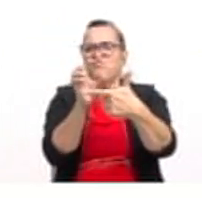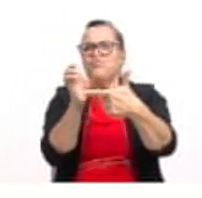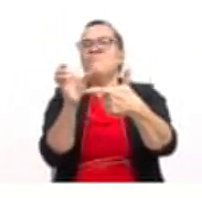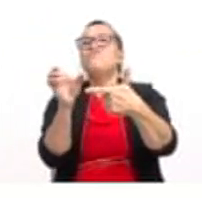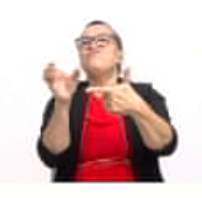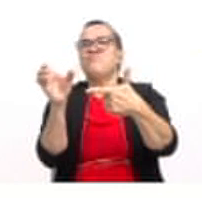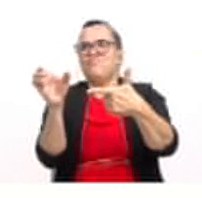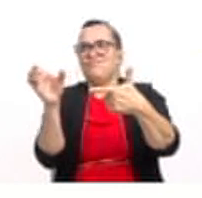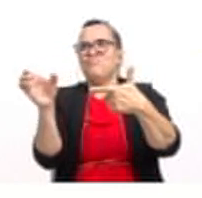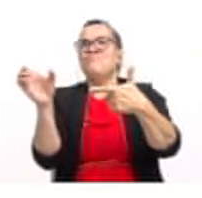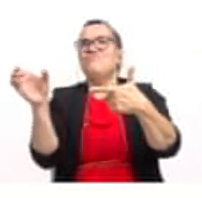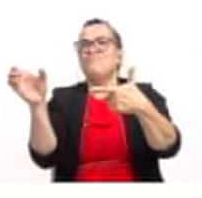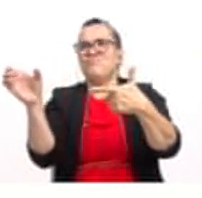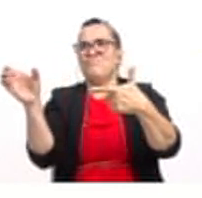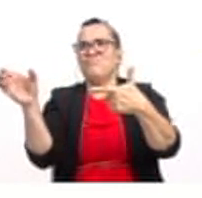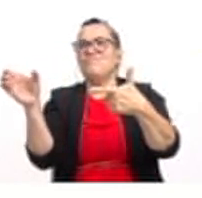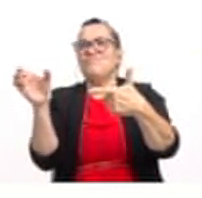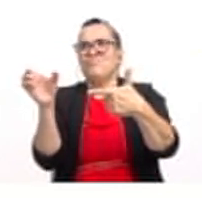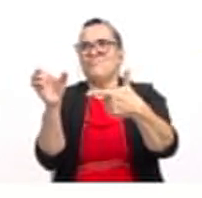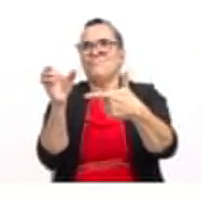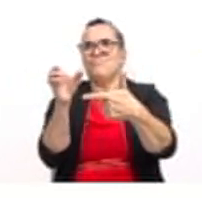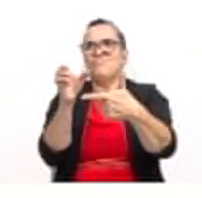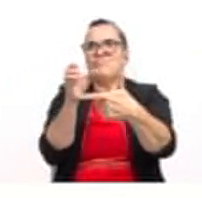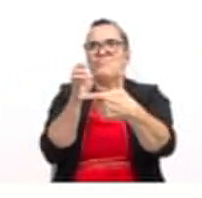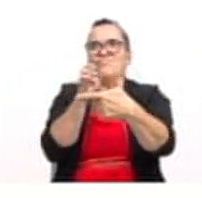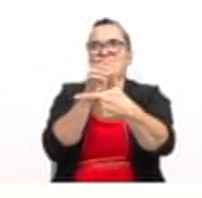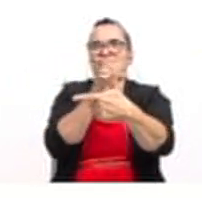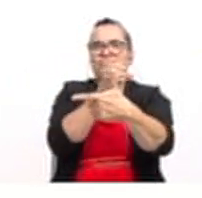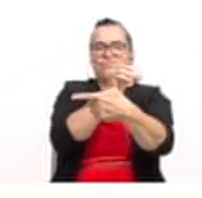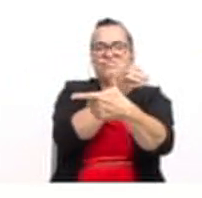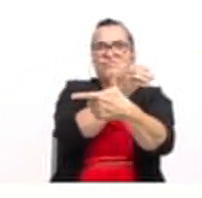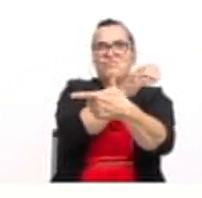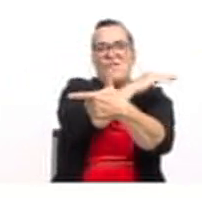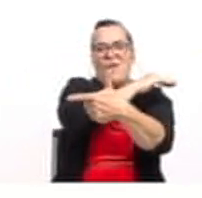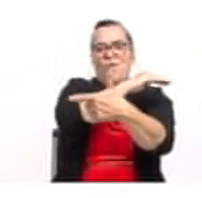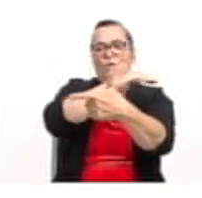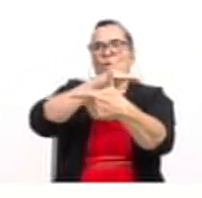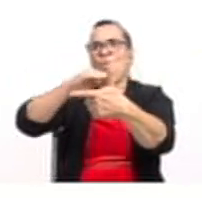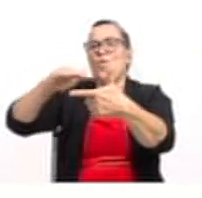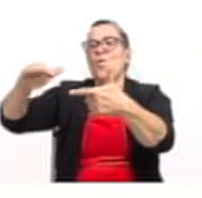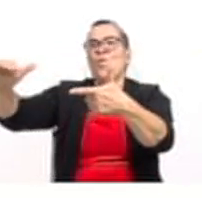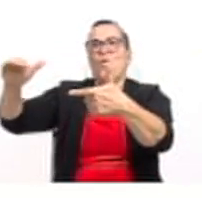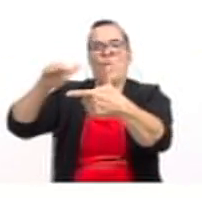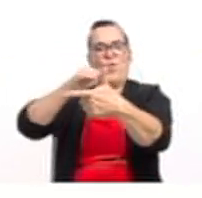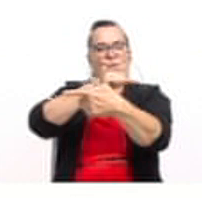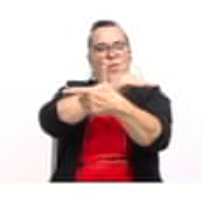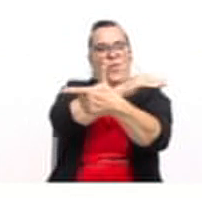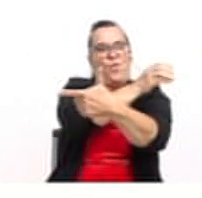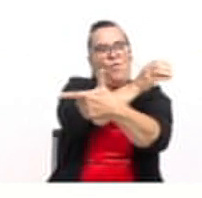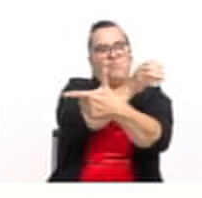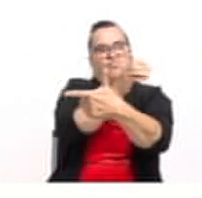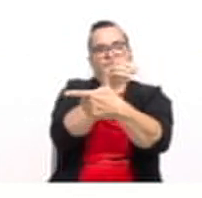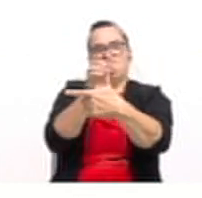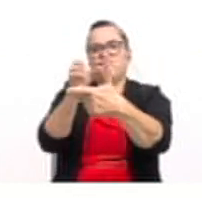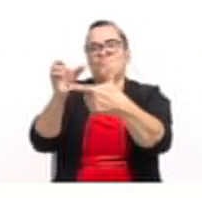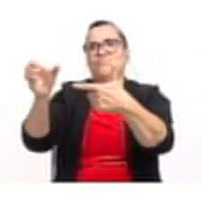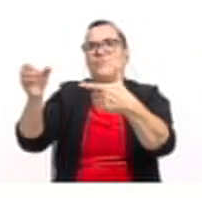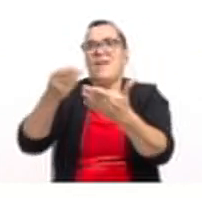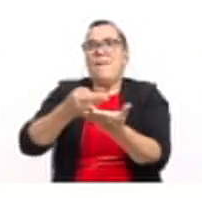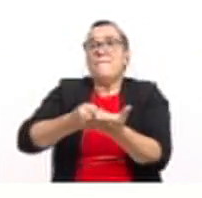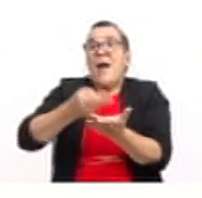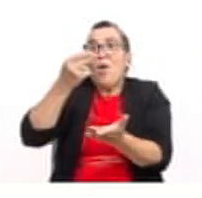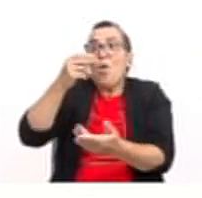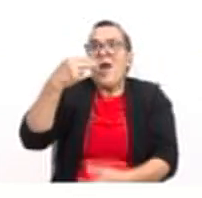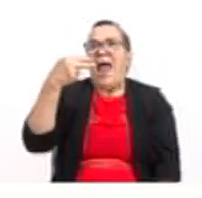bien. La parábola se está desplazando horizontalmente. ¿De acuerdo con el valor de quién? De